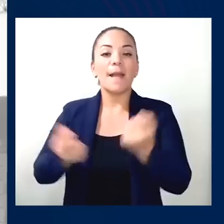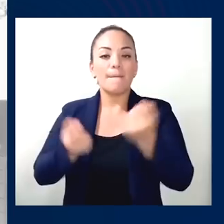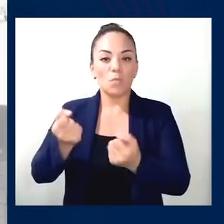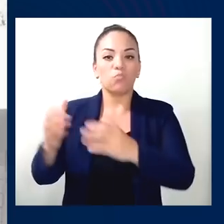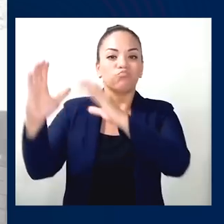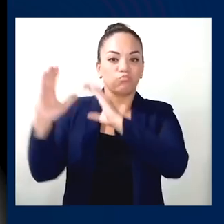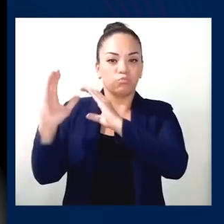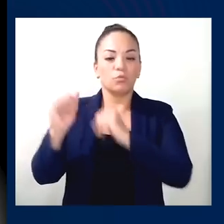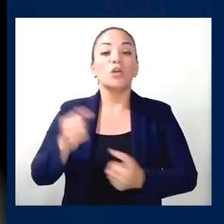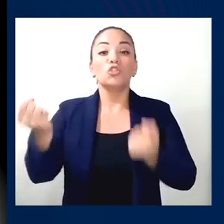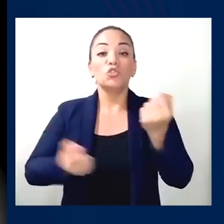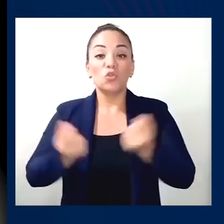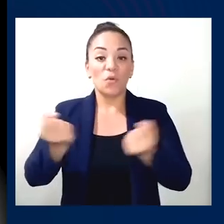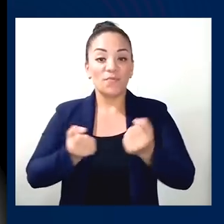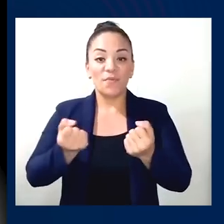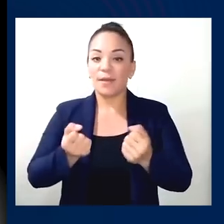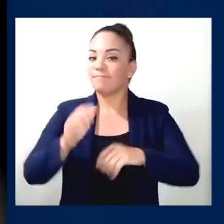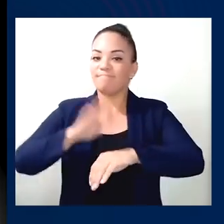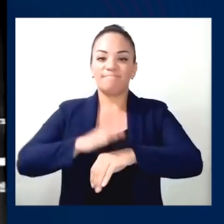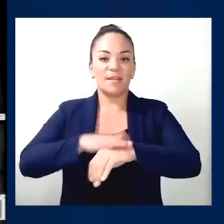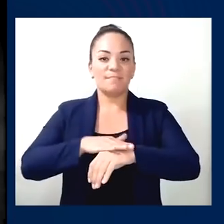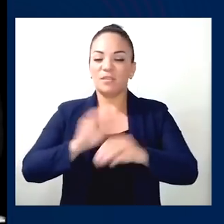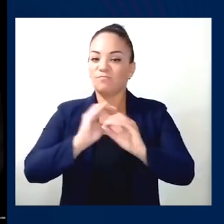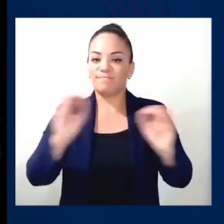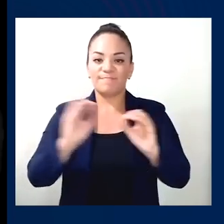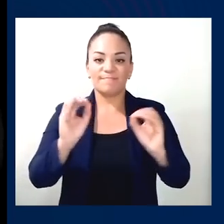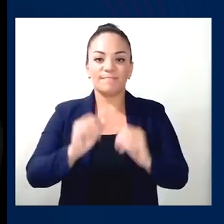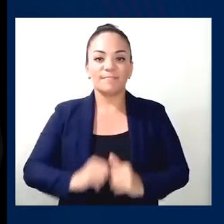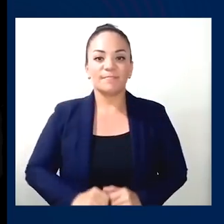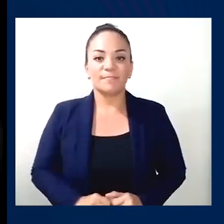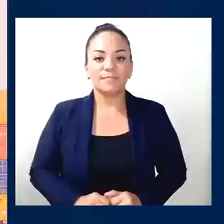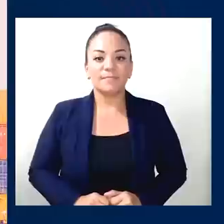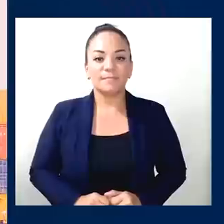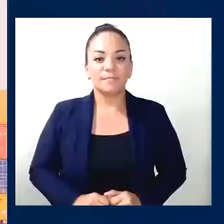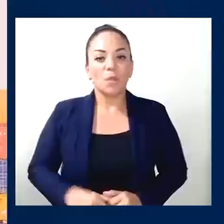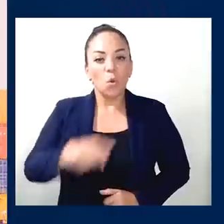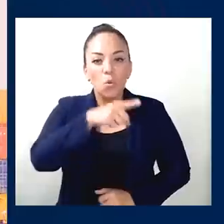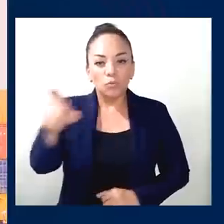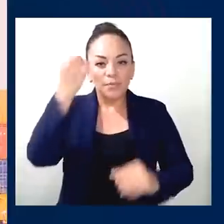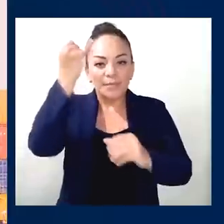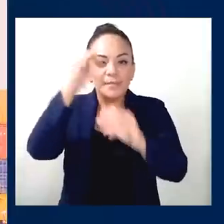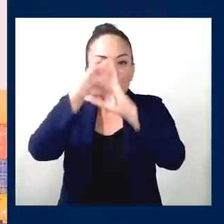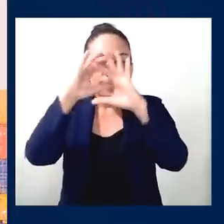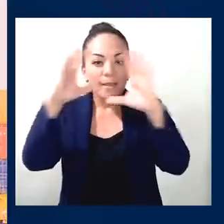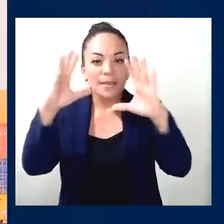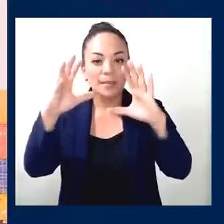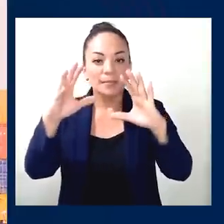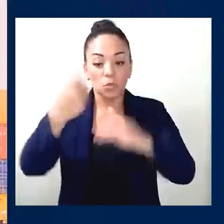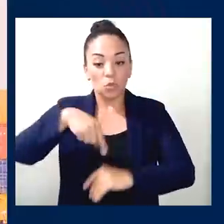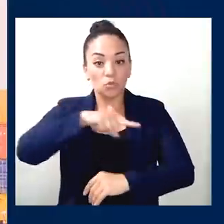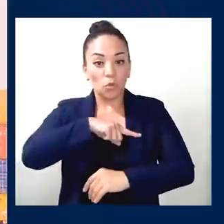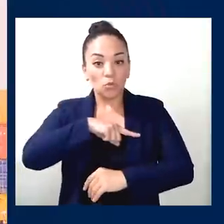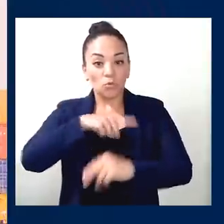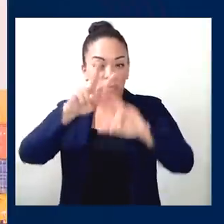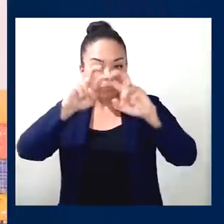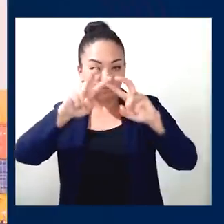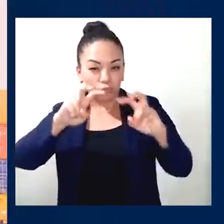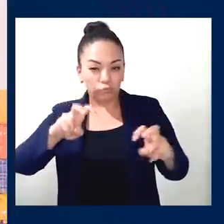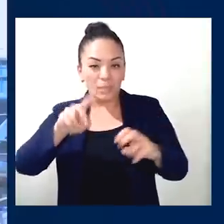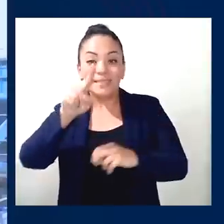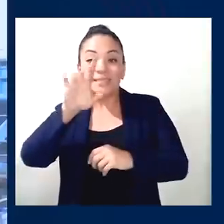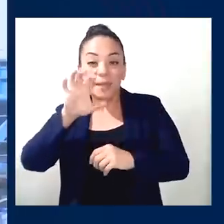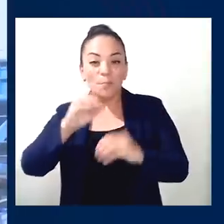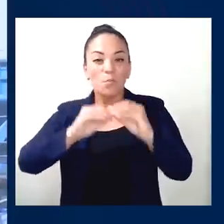camión de carga y cuyo chofer no tenía permisos de ningún tipo. Se imagina que pudiéramos revisar el 100